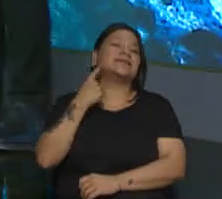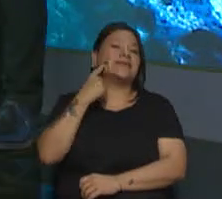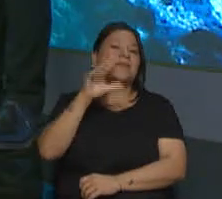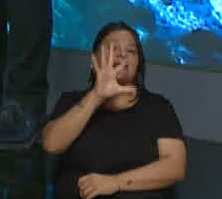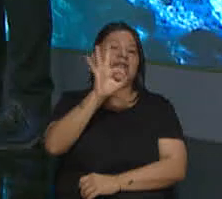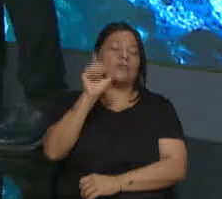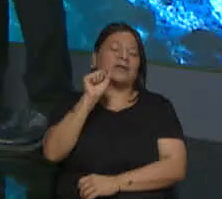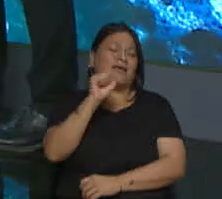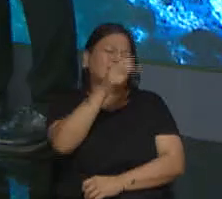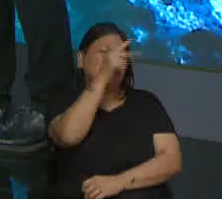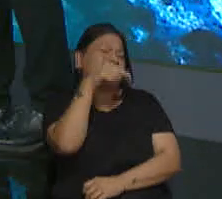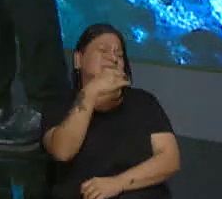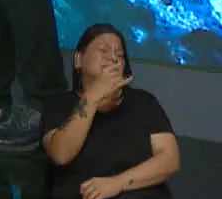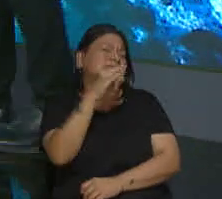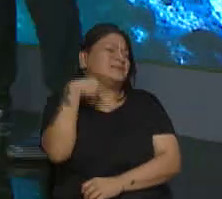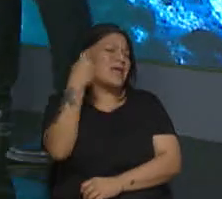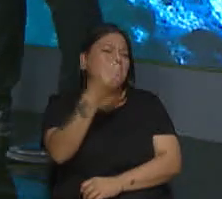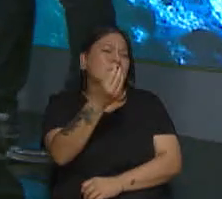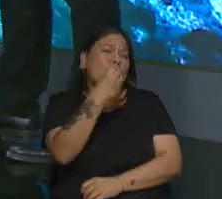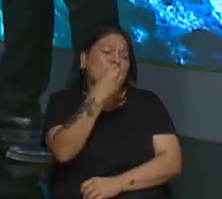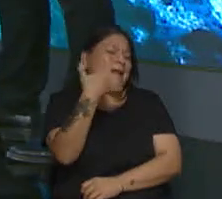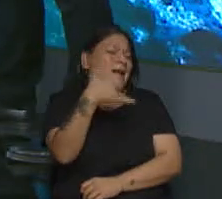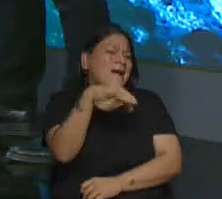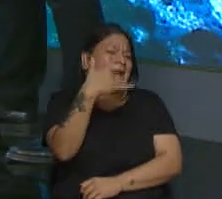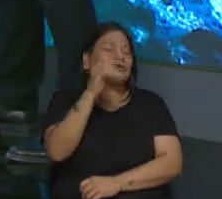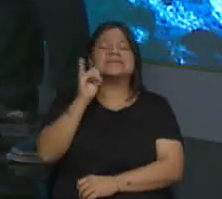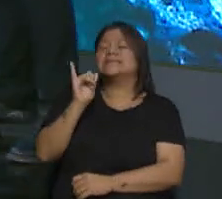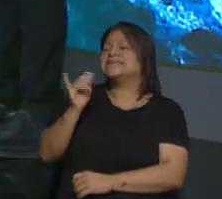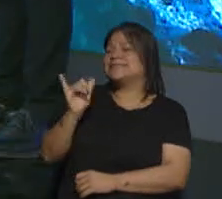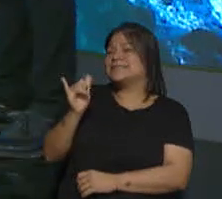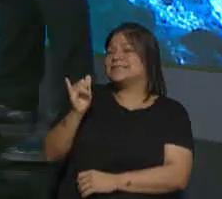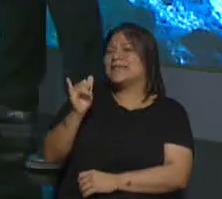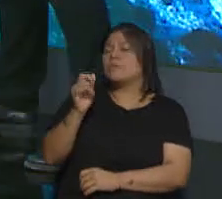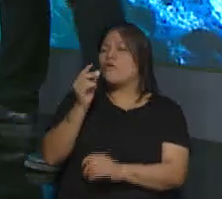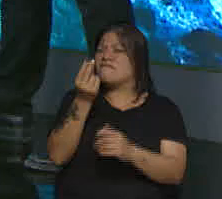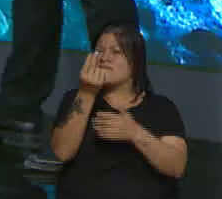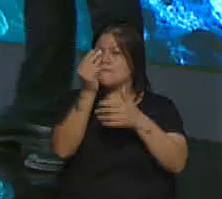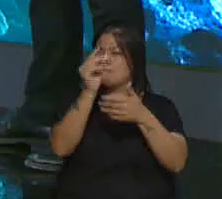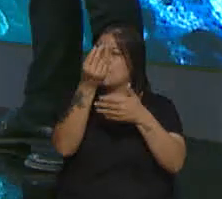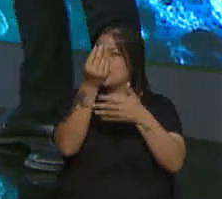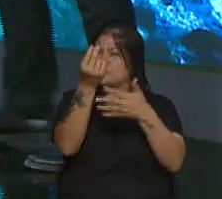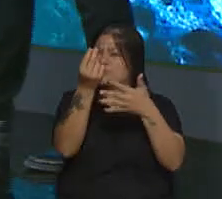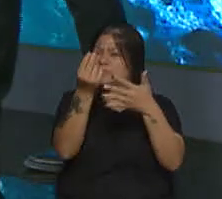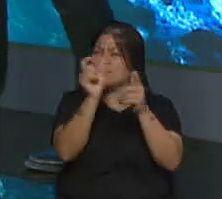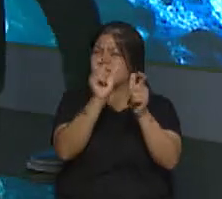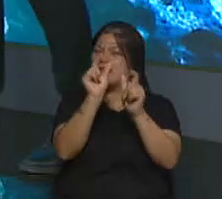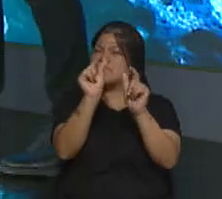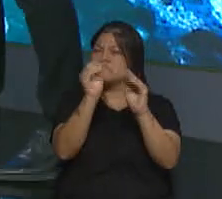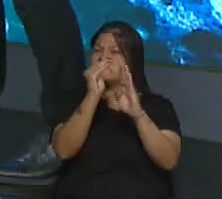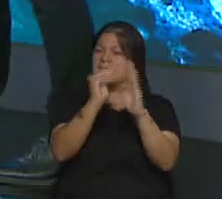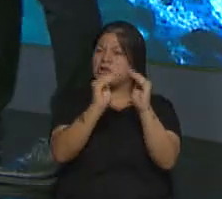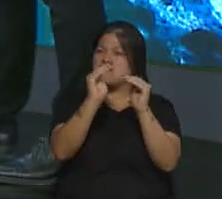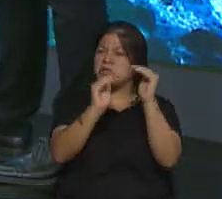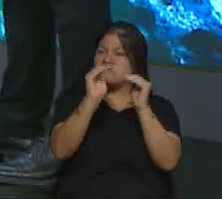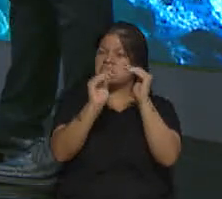caro comer en Chile. Sí, pero fíjate que en algunos valores las diferencias se han ido achicando. Bueno, y acá tenemos el